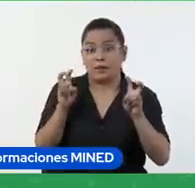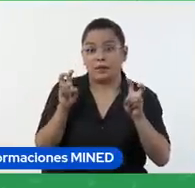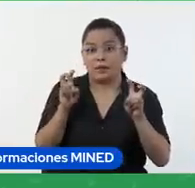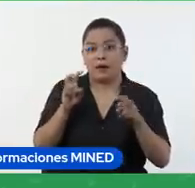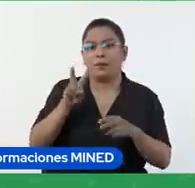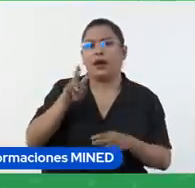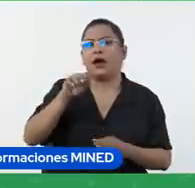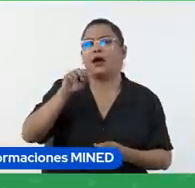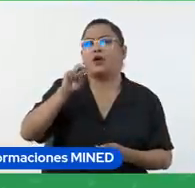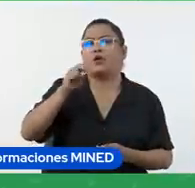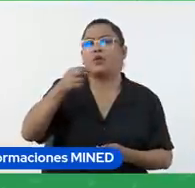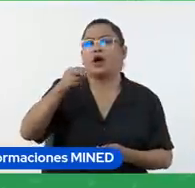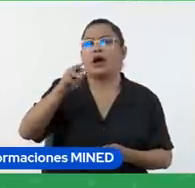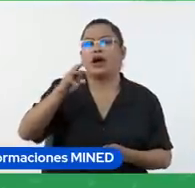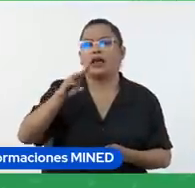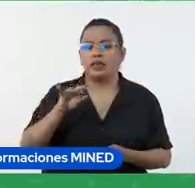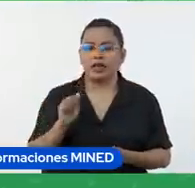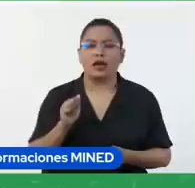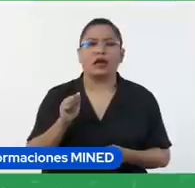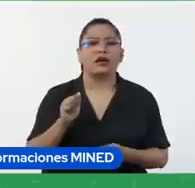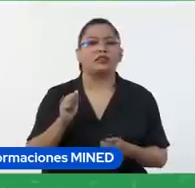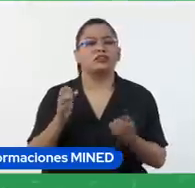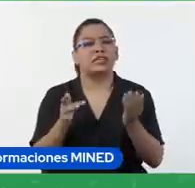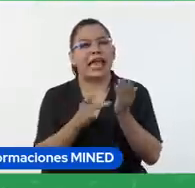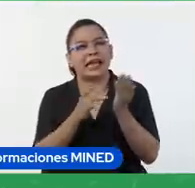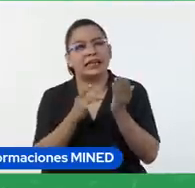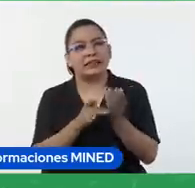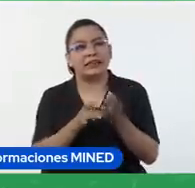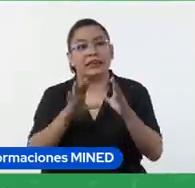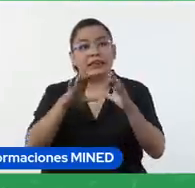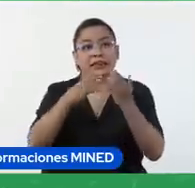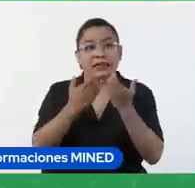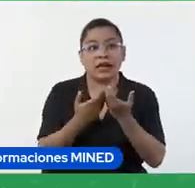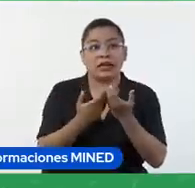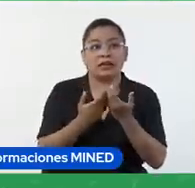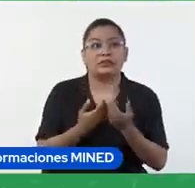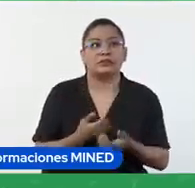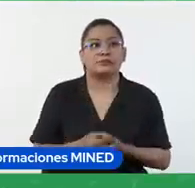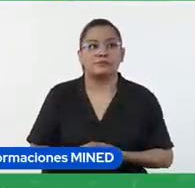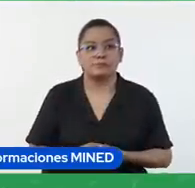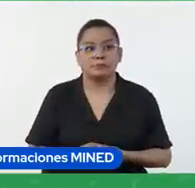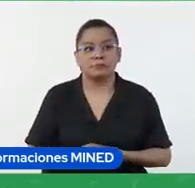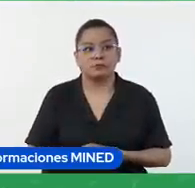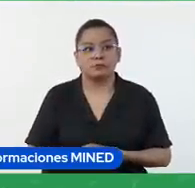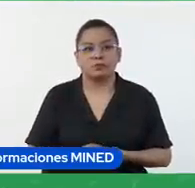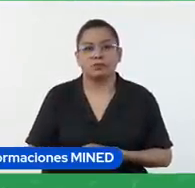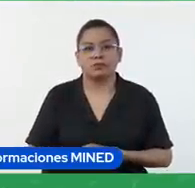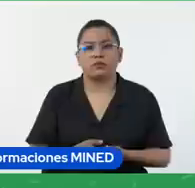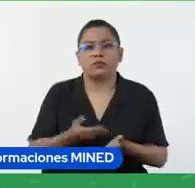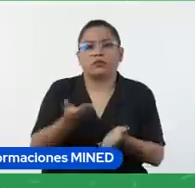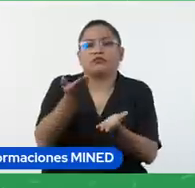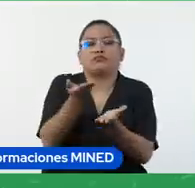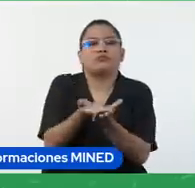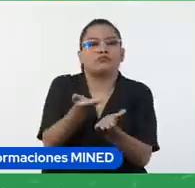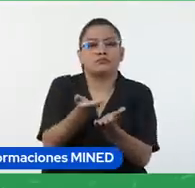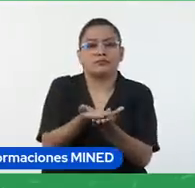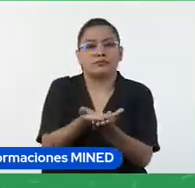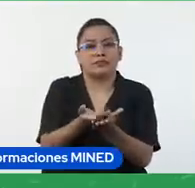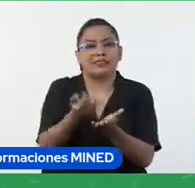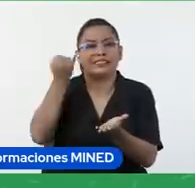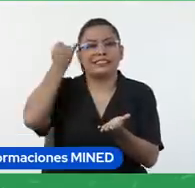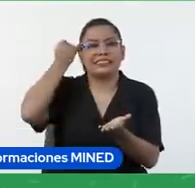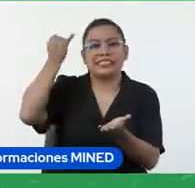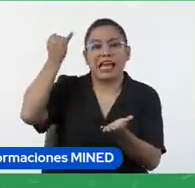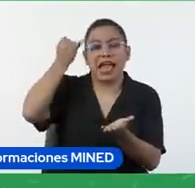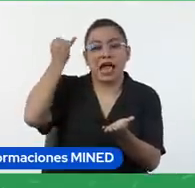vistas en clases que ya respondimos dos preguntas relacionadas con eso propongan ideas para el